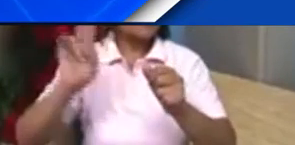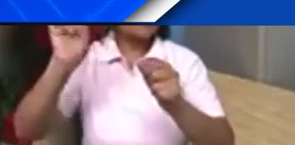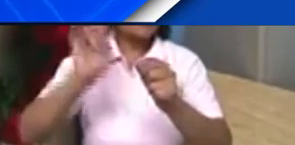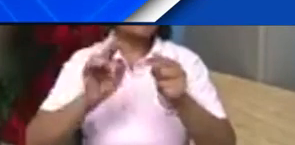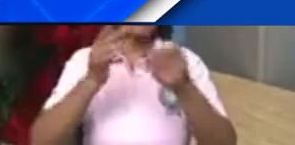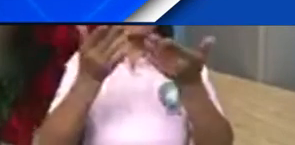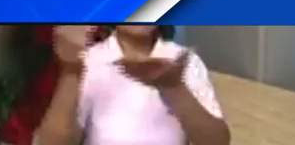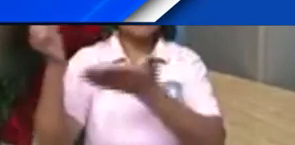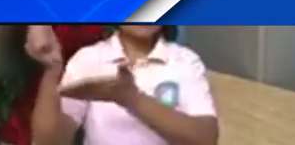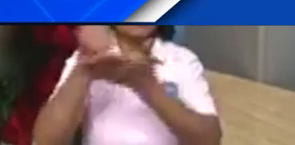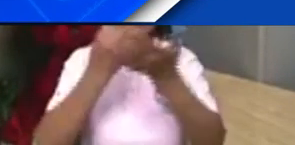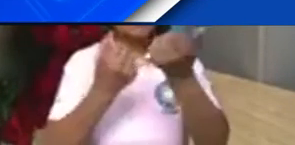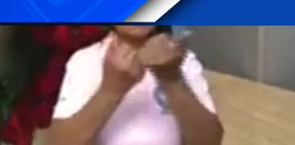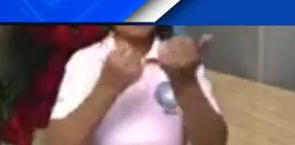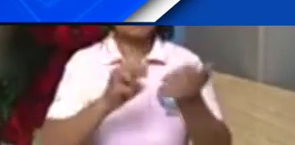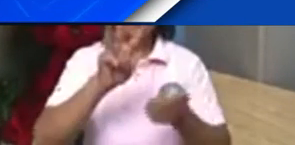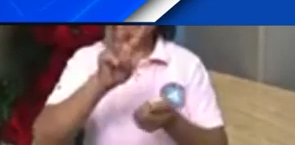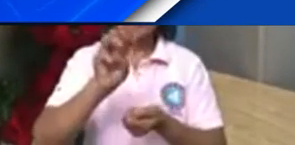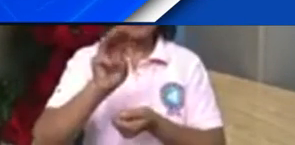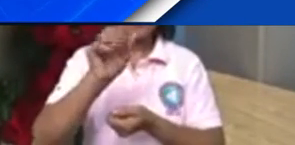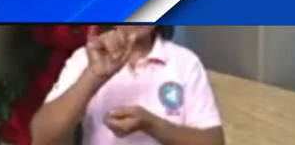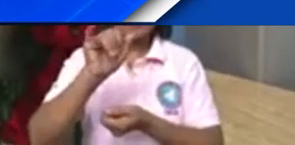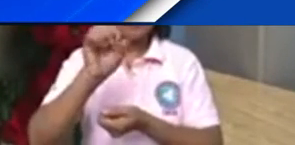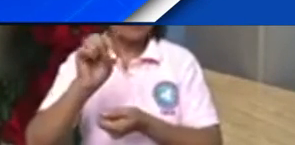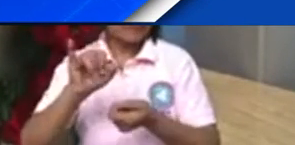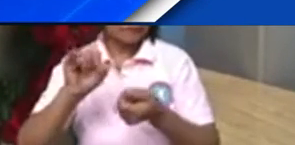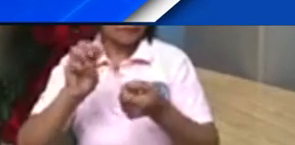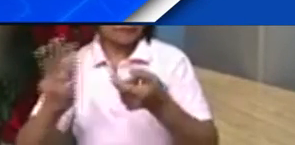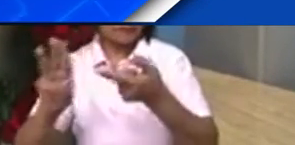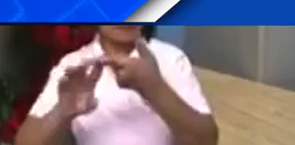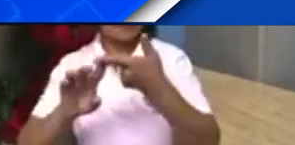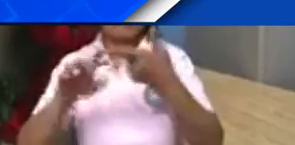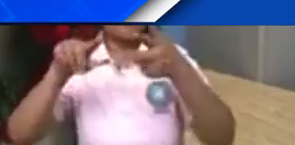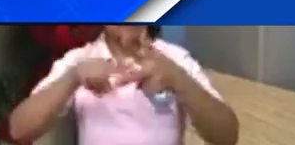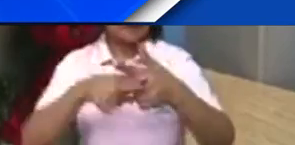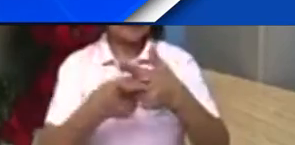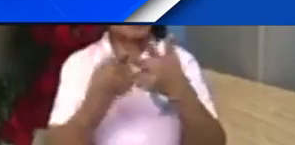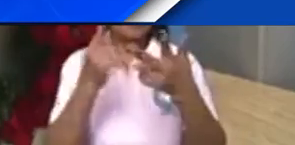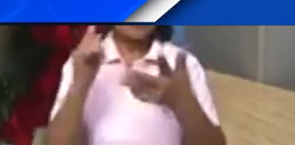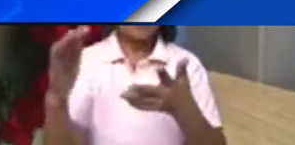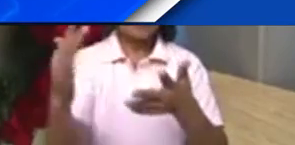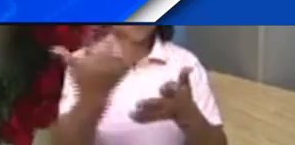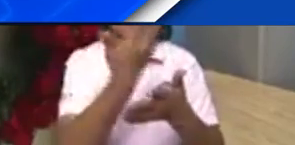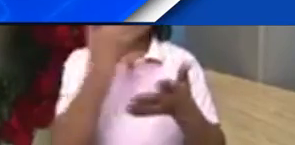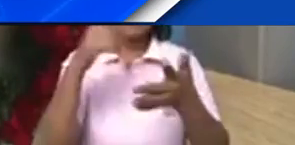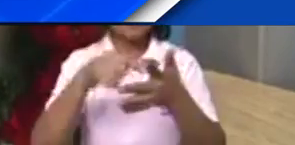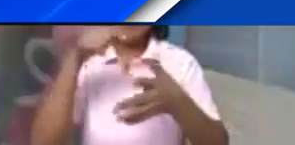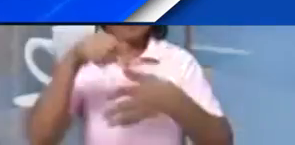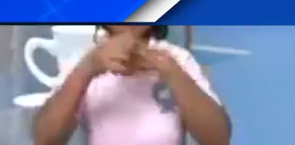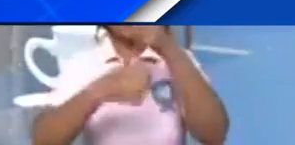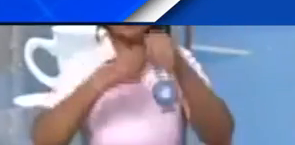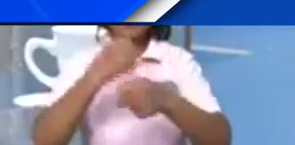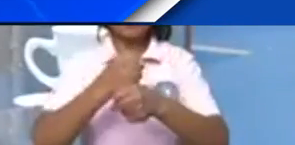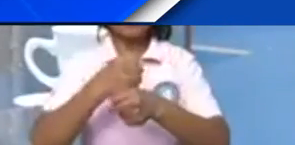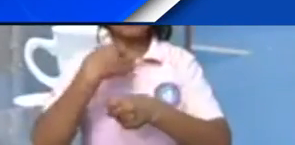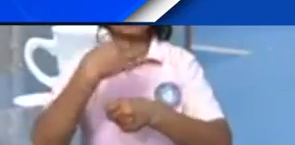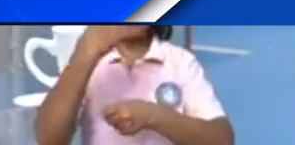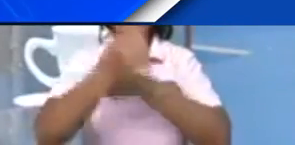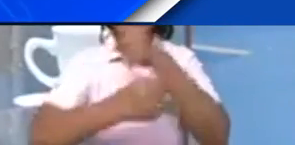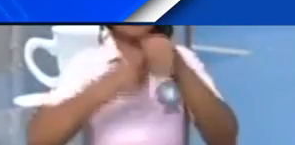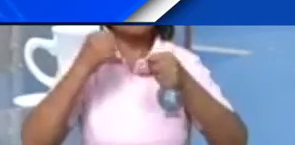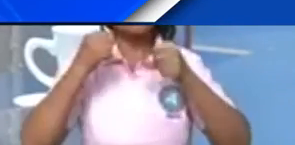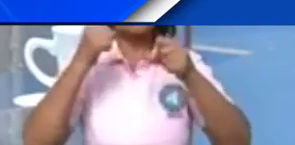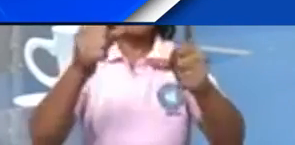que tenemos de colaboración con Huawei. Ya estamos iniciando en todo este proceso, iniciamos este año, continuamos el próximo año,